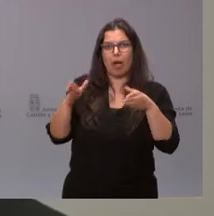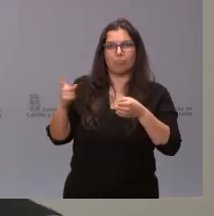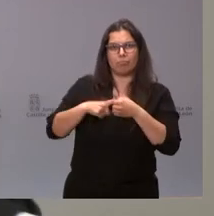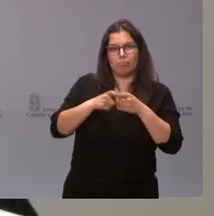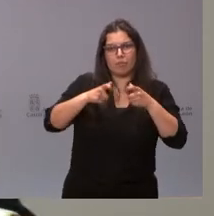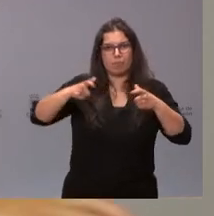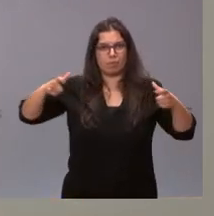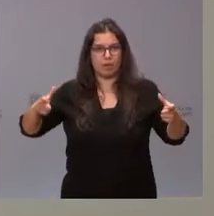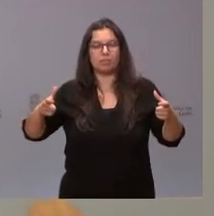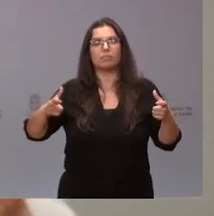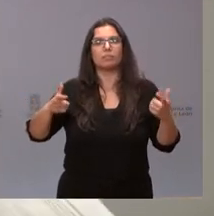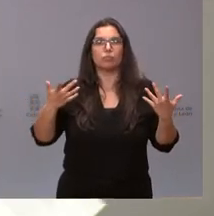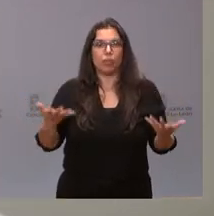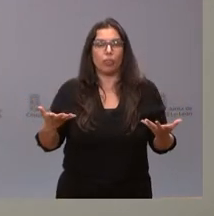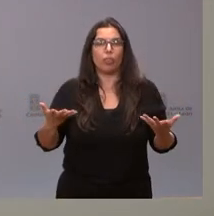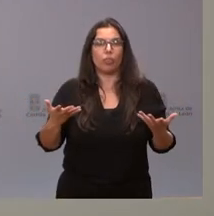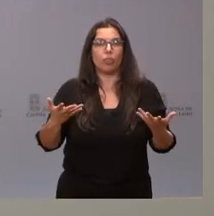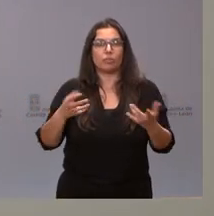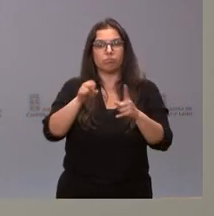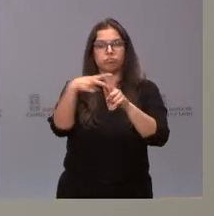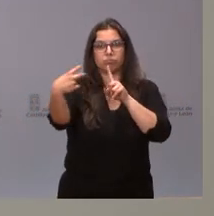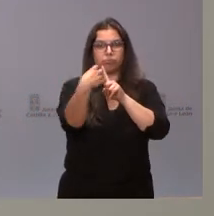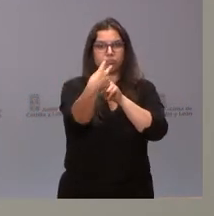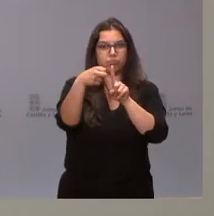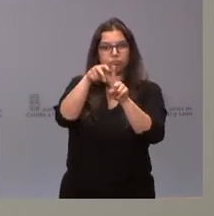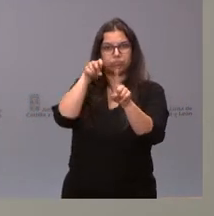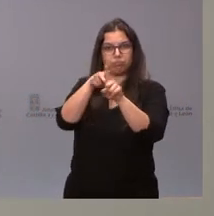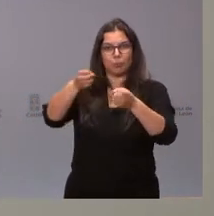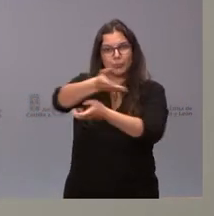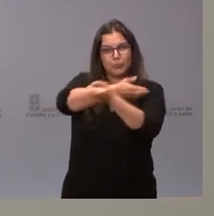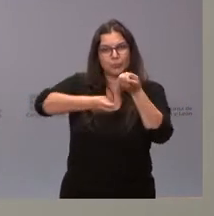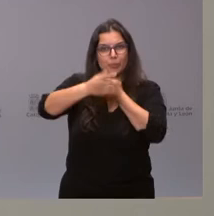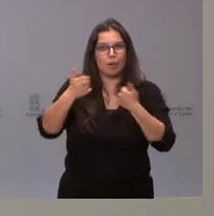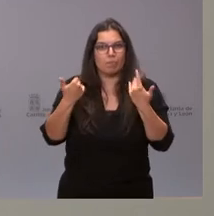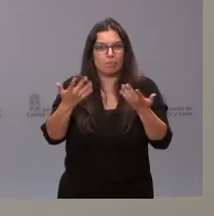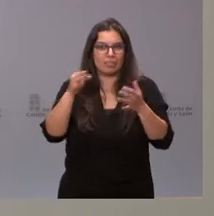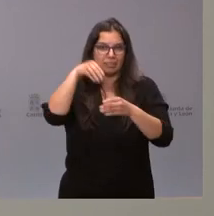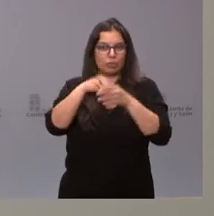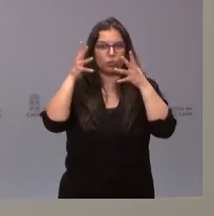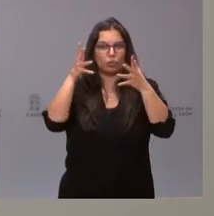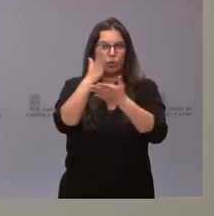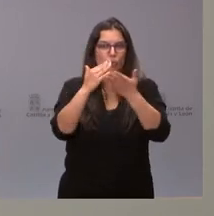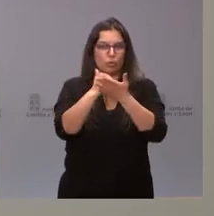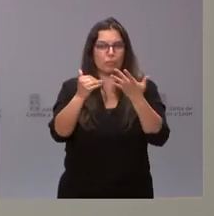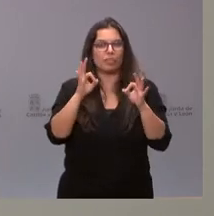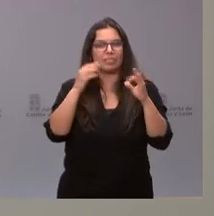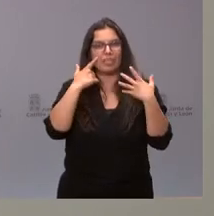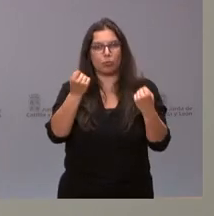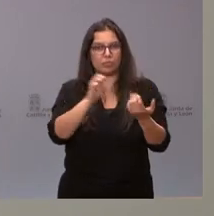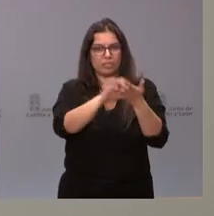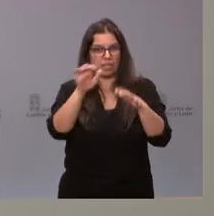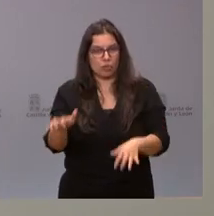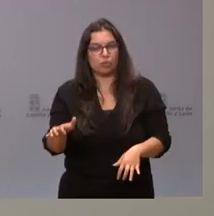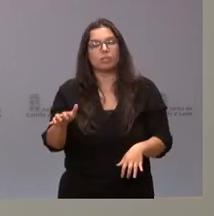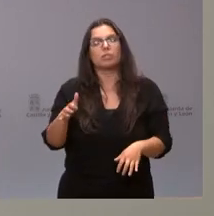cualificaciones y, por tanto, nuevas visiones de la realidad en ese Consejo Autonómico de la Salud de Castilla y León y que, por tanto,